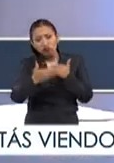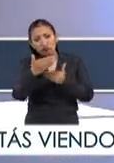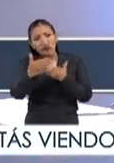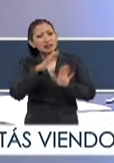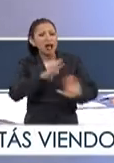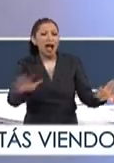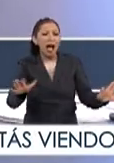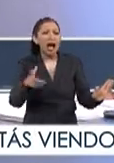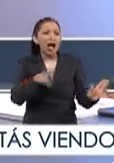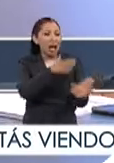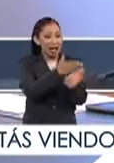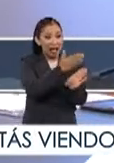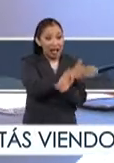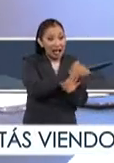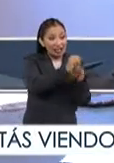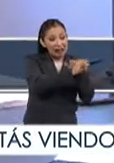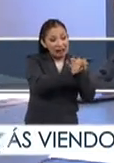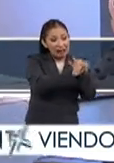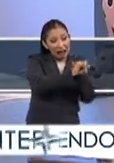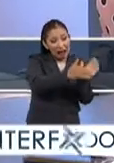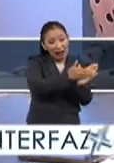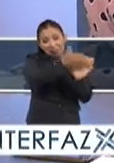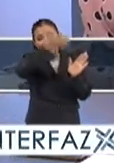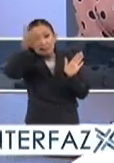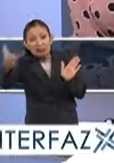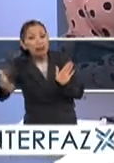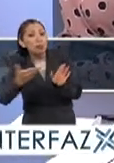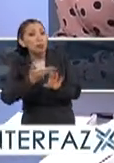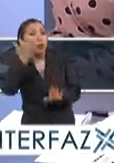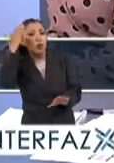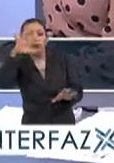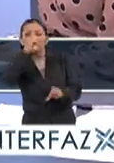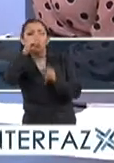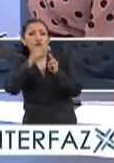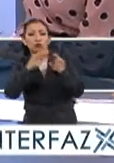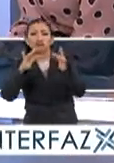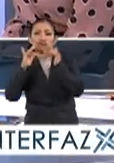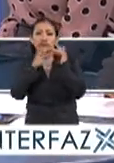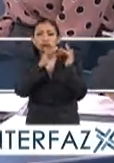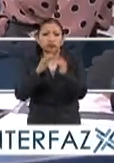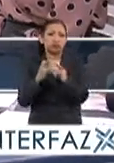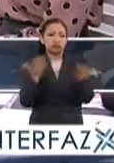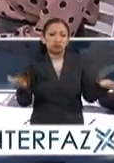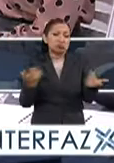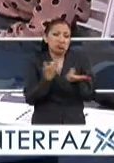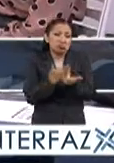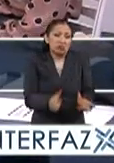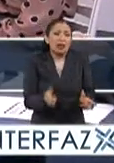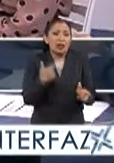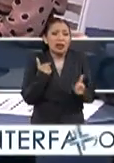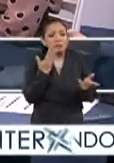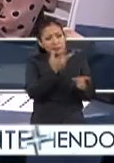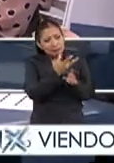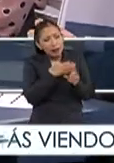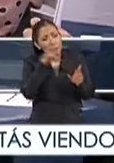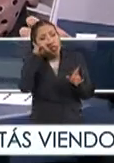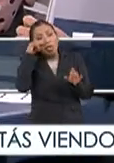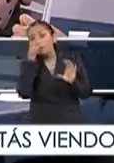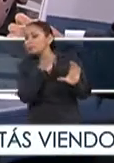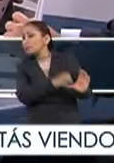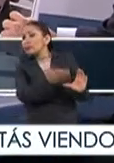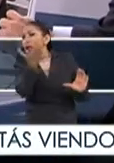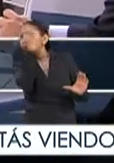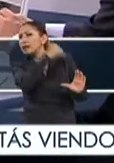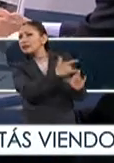post internet totalmente globalizada que de alguna forma invisibiliza